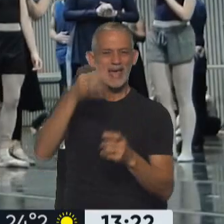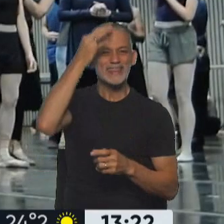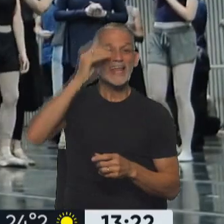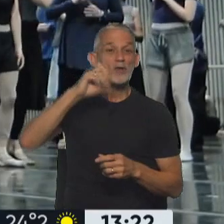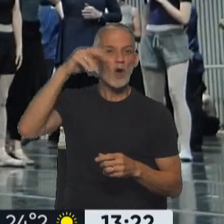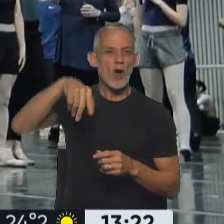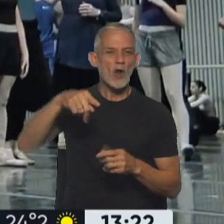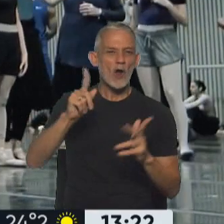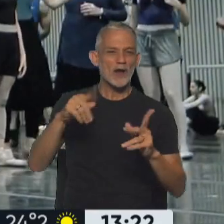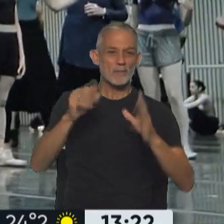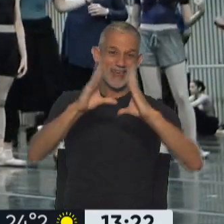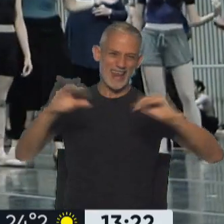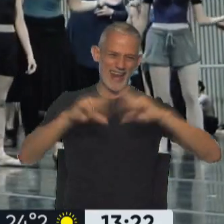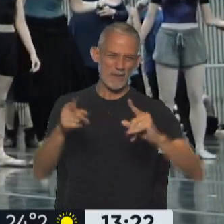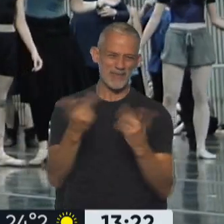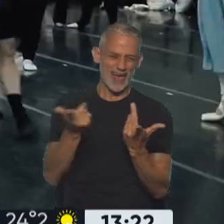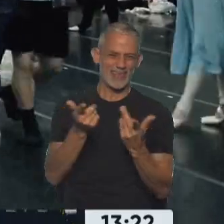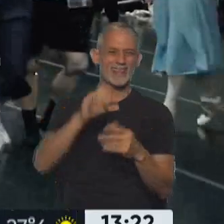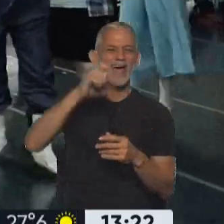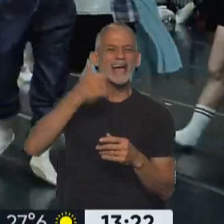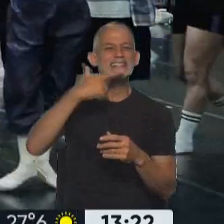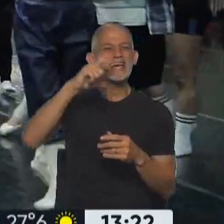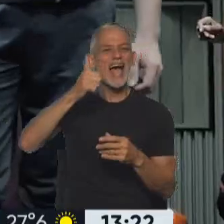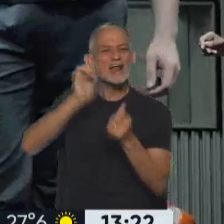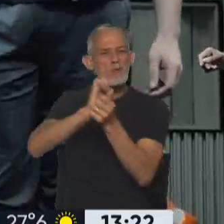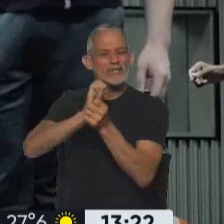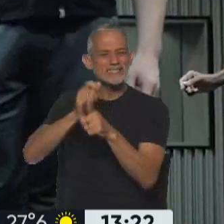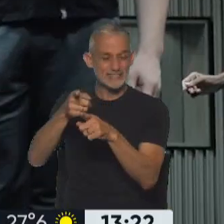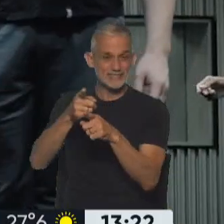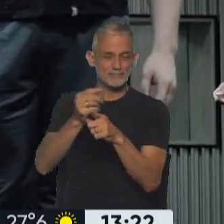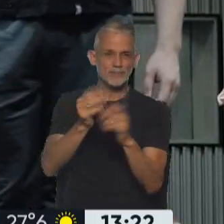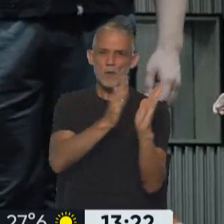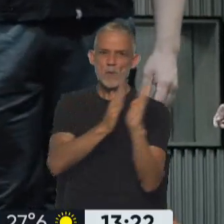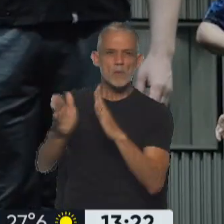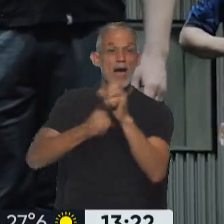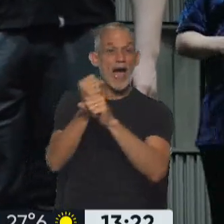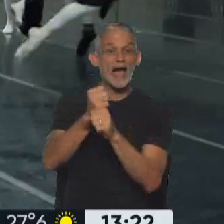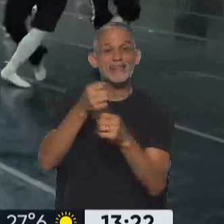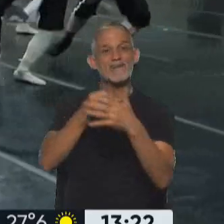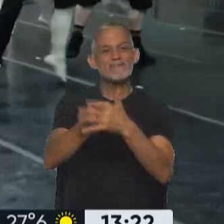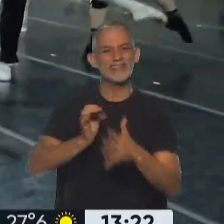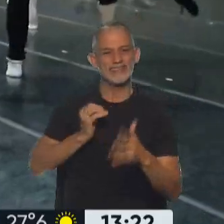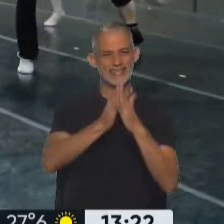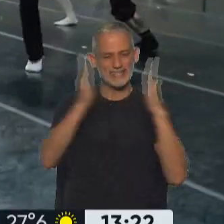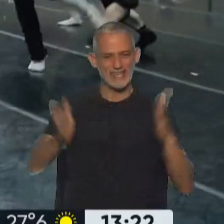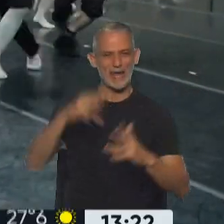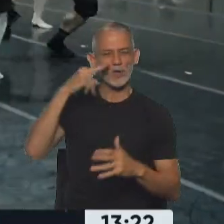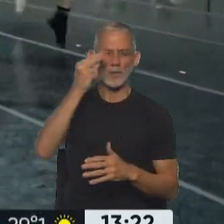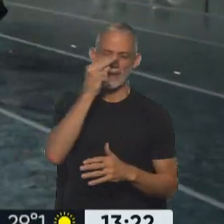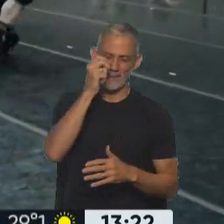clásica fantasía navideña, el cascanueces, con representaciones que van hasta fin de este año 2022.